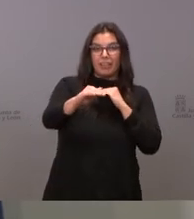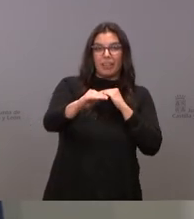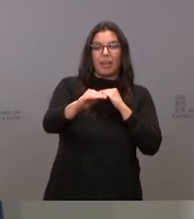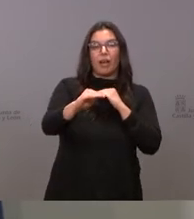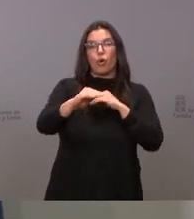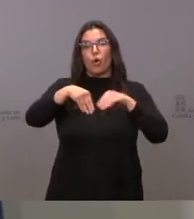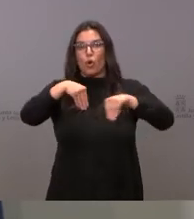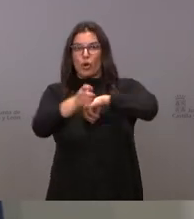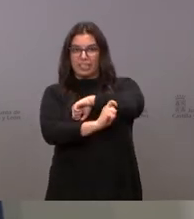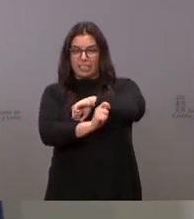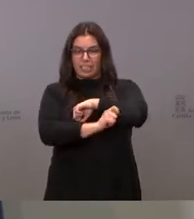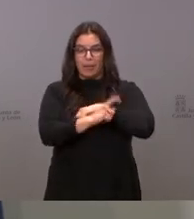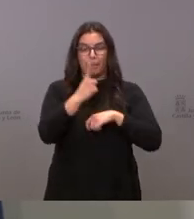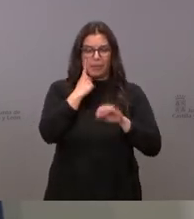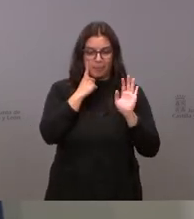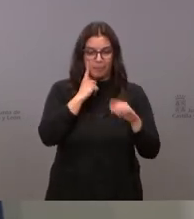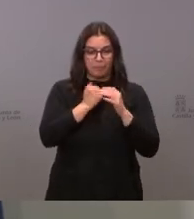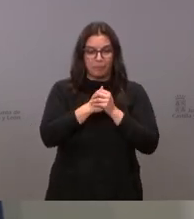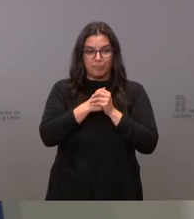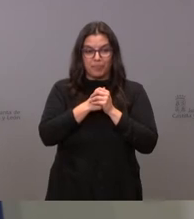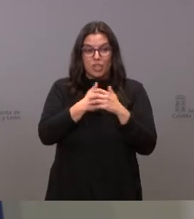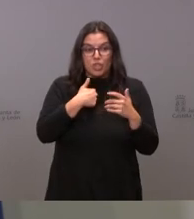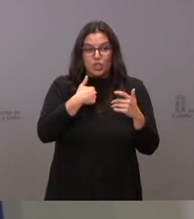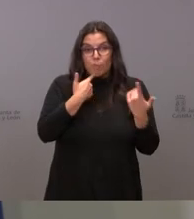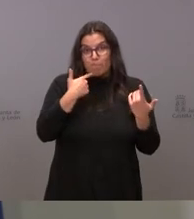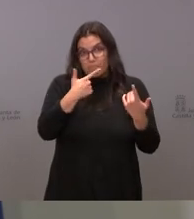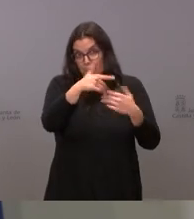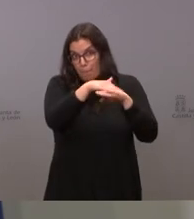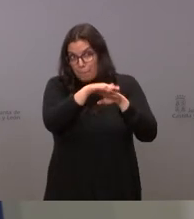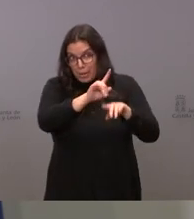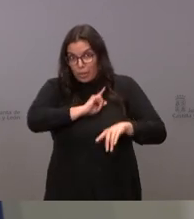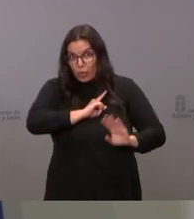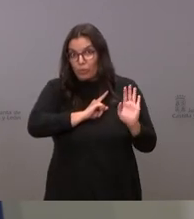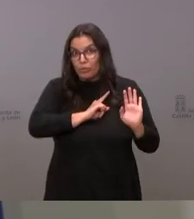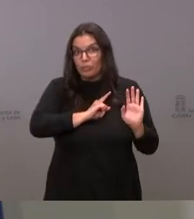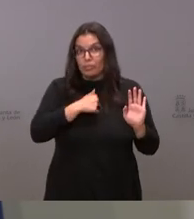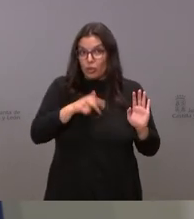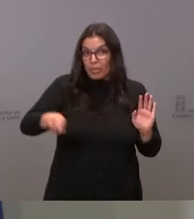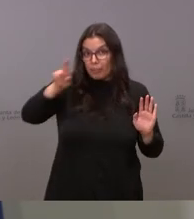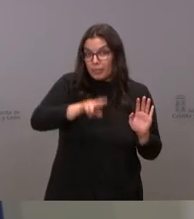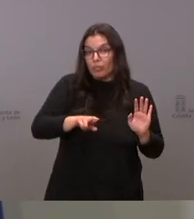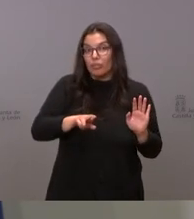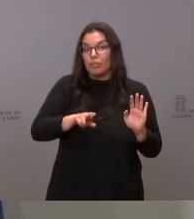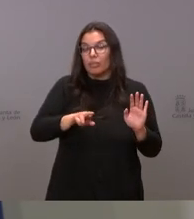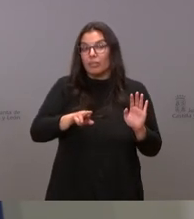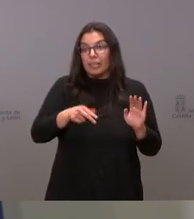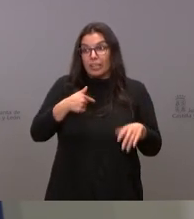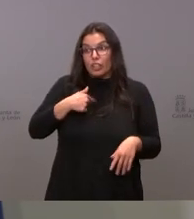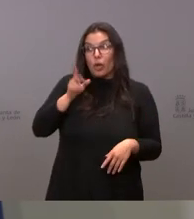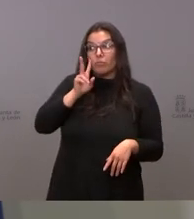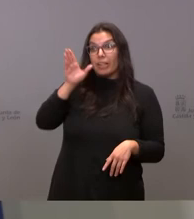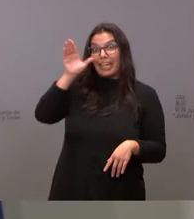estrategias, mire, yo perdóneme que insista en esto, yo es que le creo al presidente,